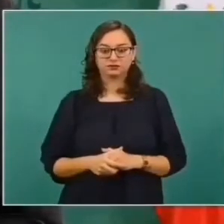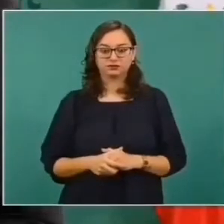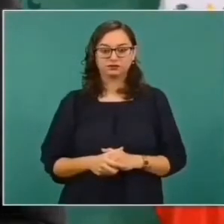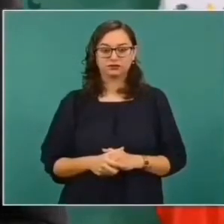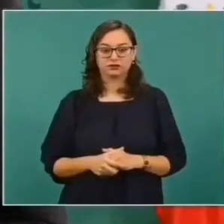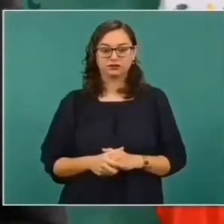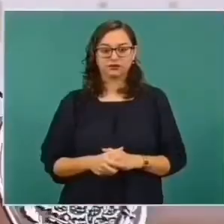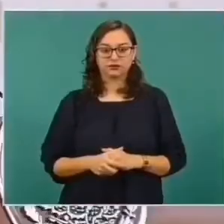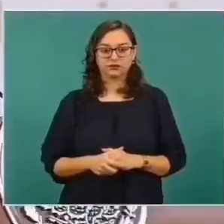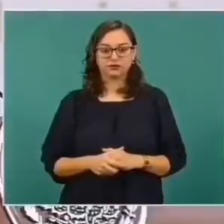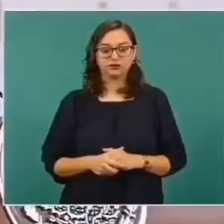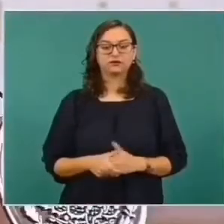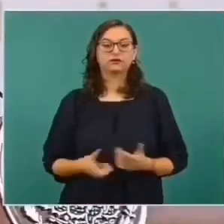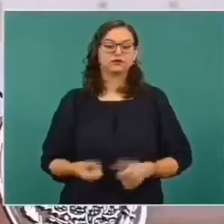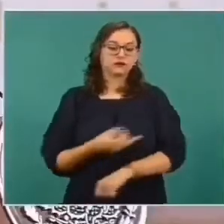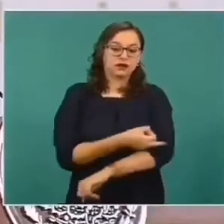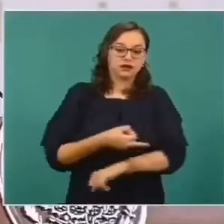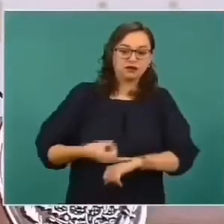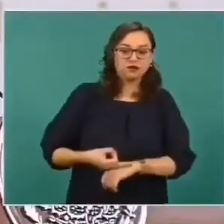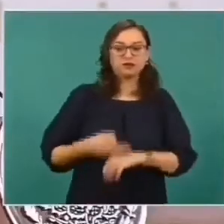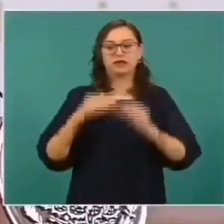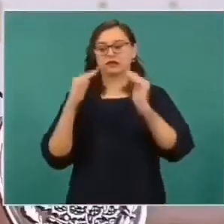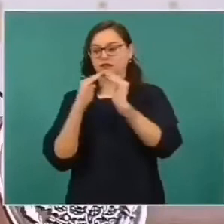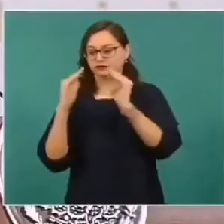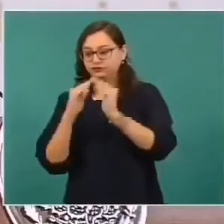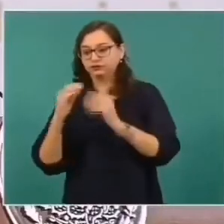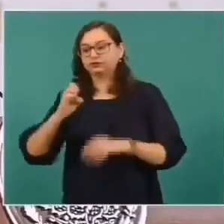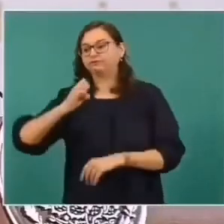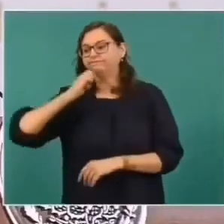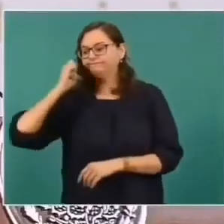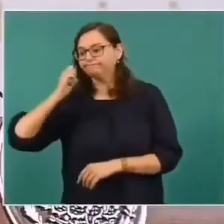es la familia el hogar y la escuela